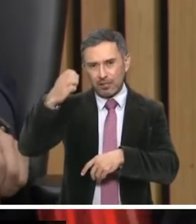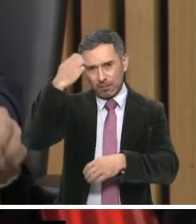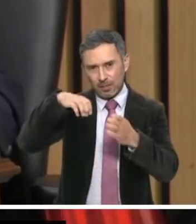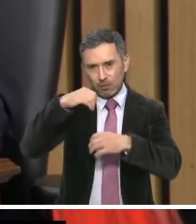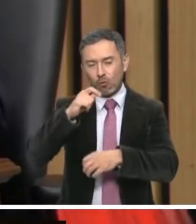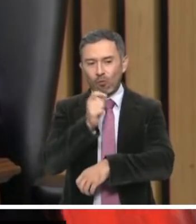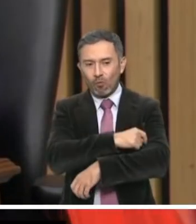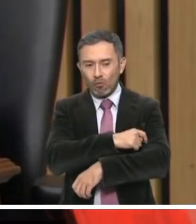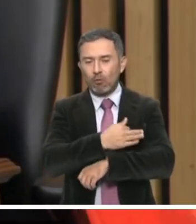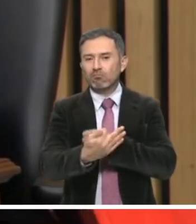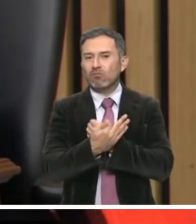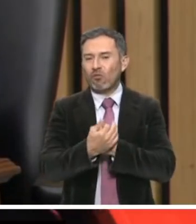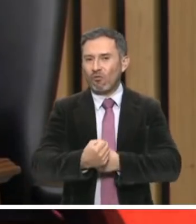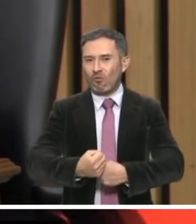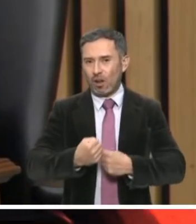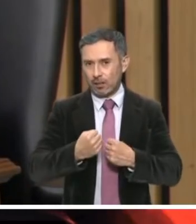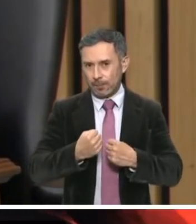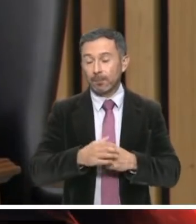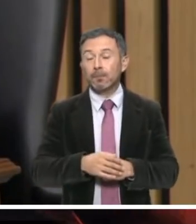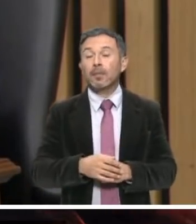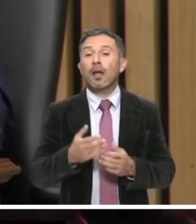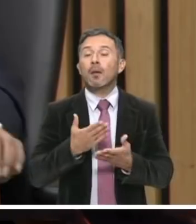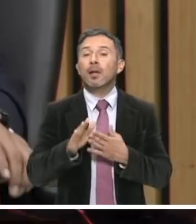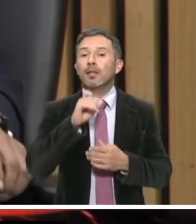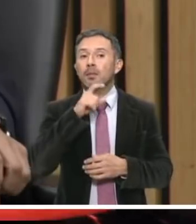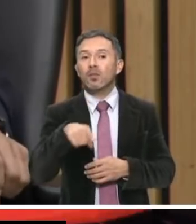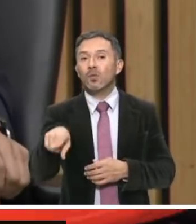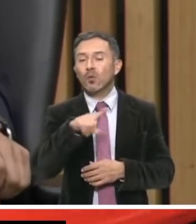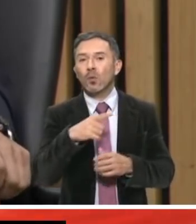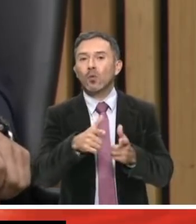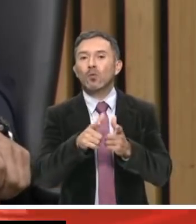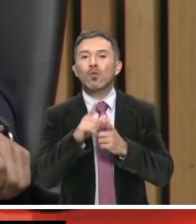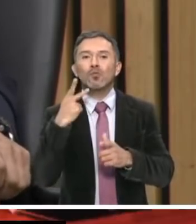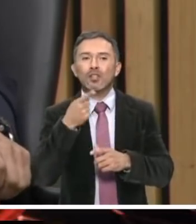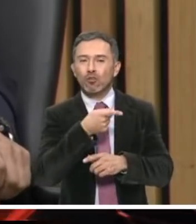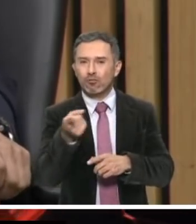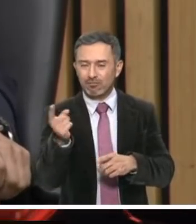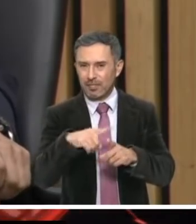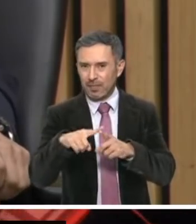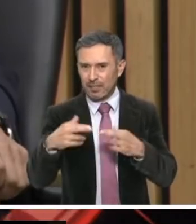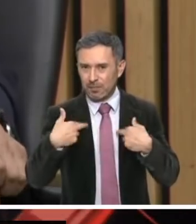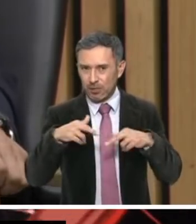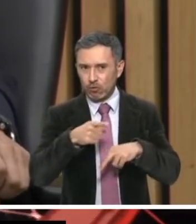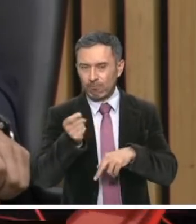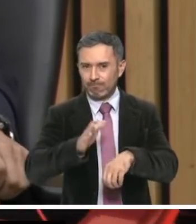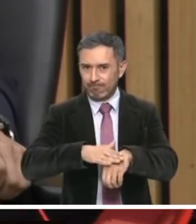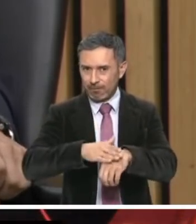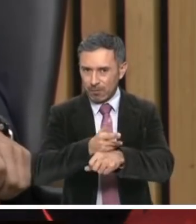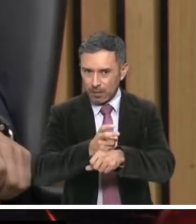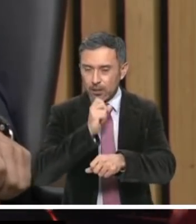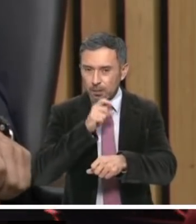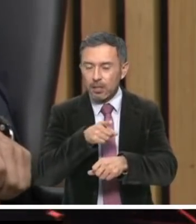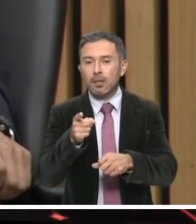materia se necesita. Invitamos también a los demás partidos políticos aquí representados, así como a los